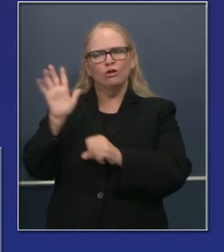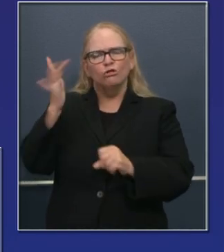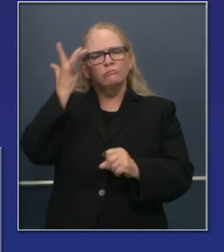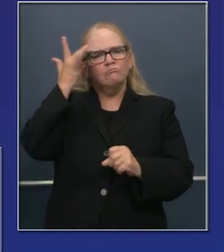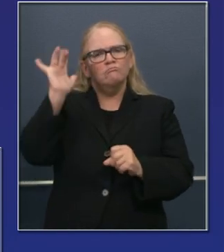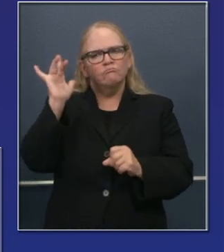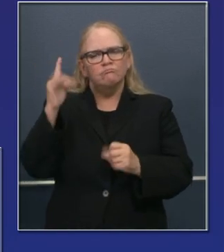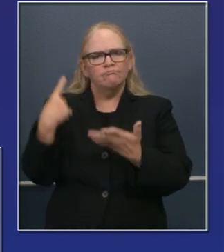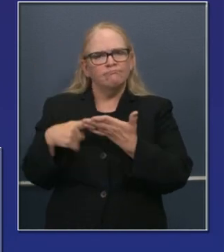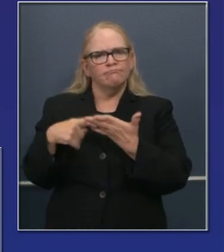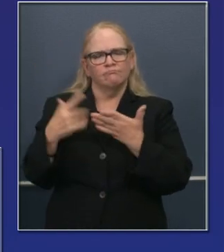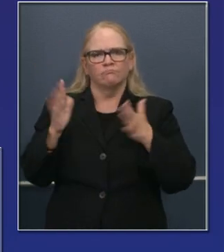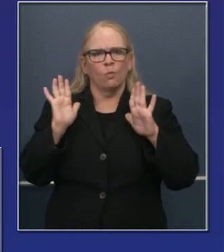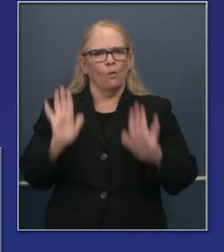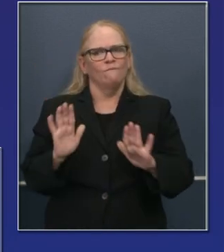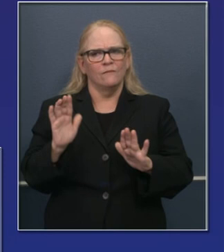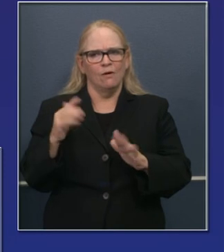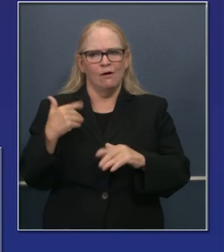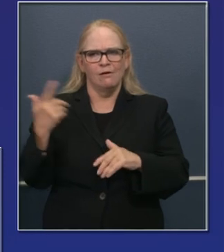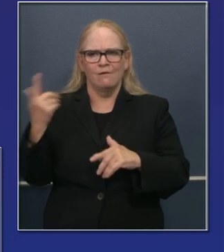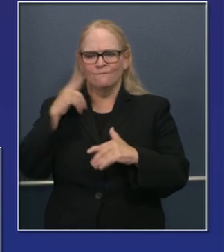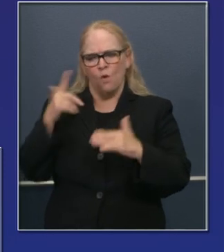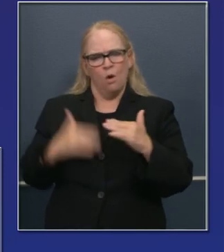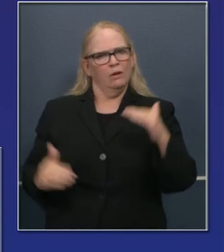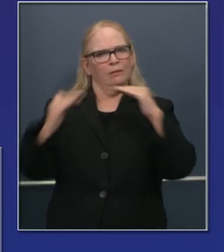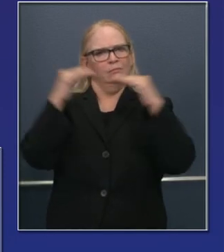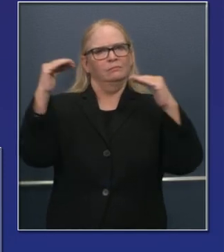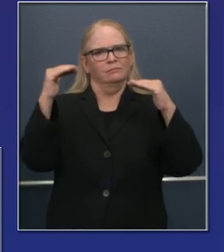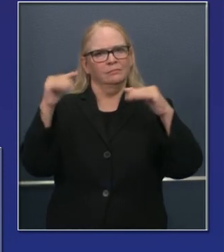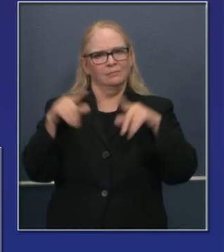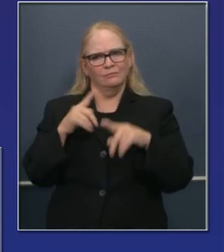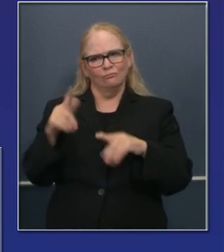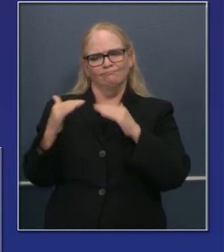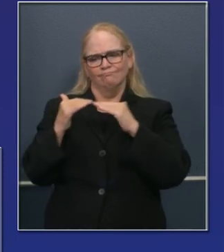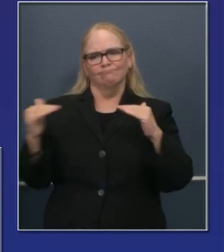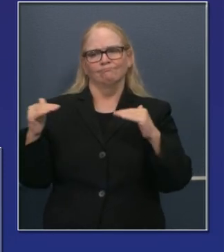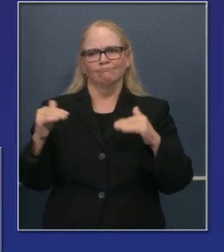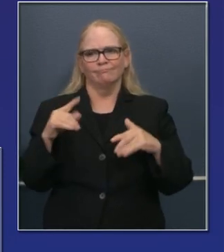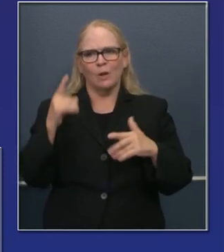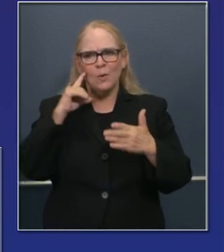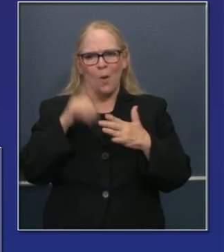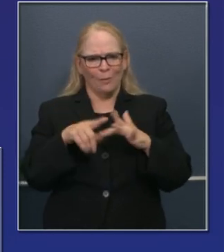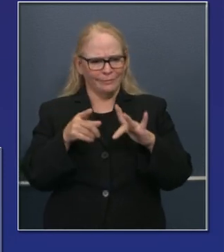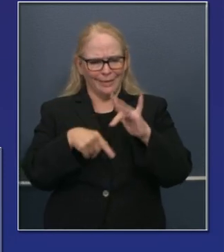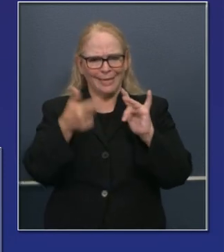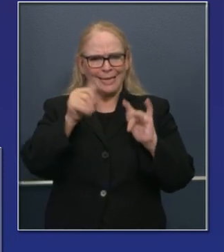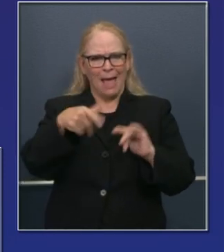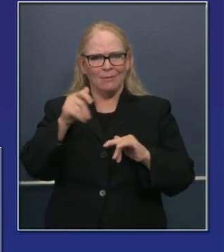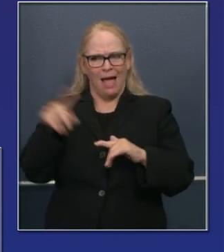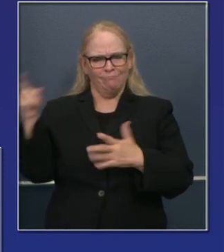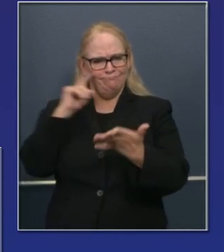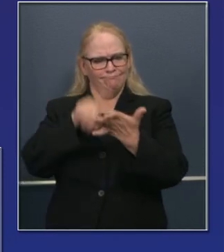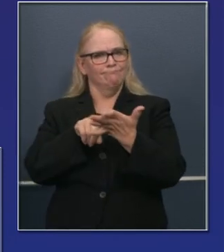Gracias a la conciencia de ella, de estas desproporciones en las comunidades,